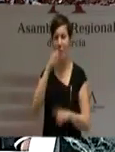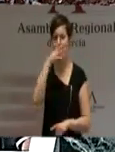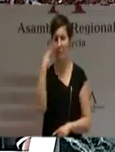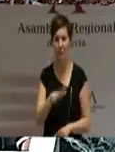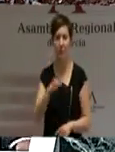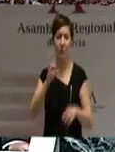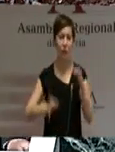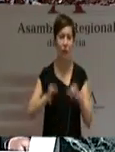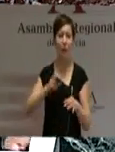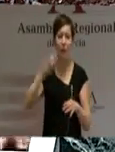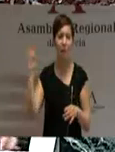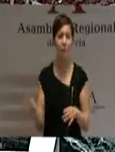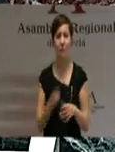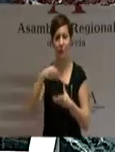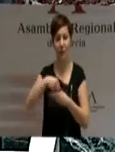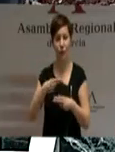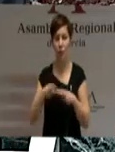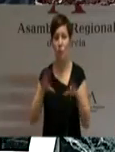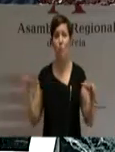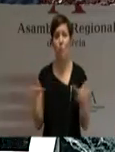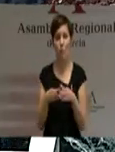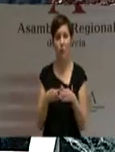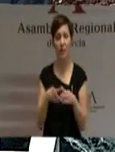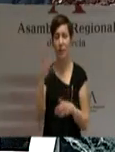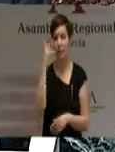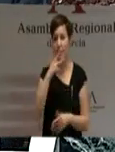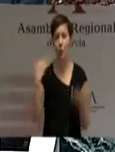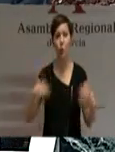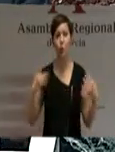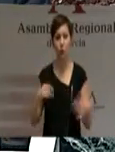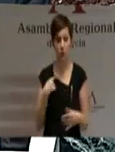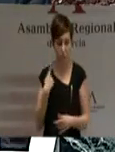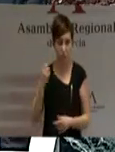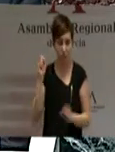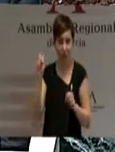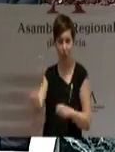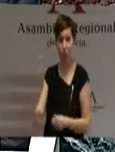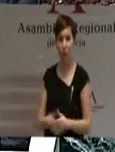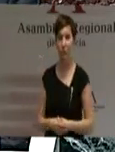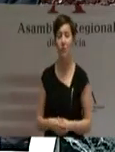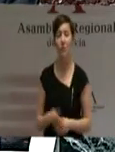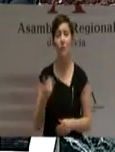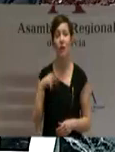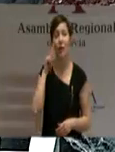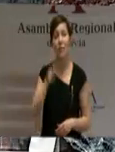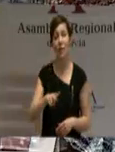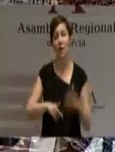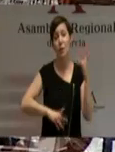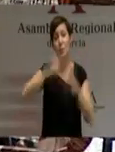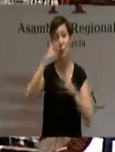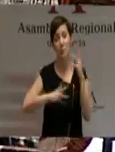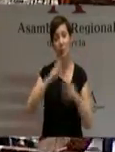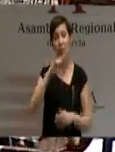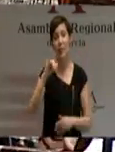gravemente a las instituciones. Señoras y señores diputados, según se desprende de los últimos sondeos elaborados por el CIS,